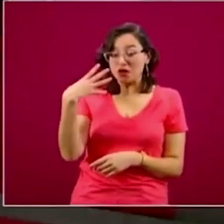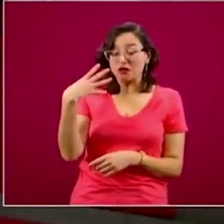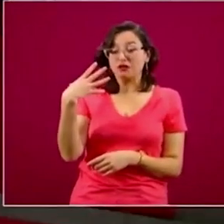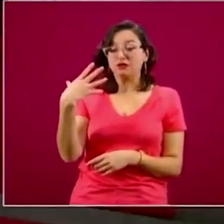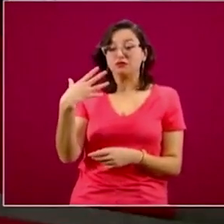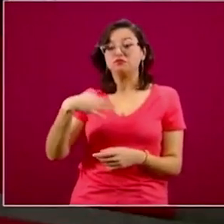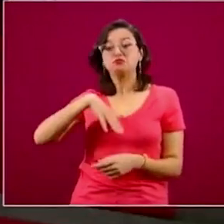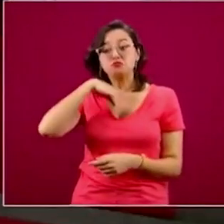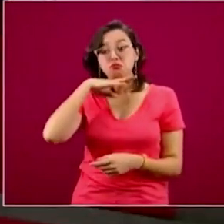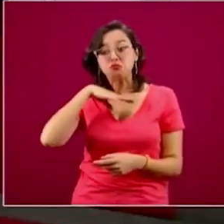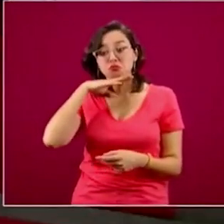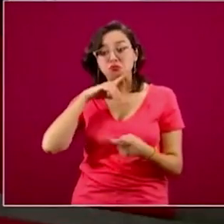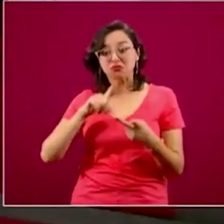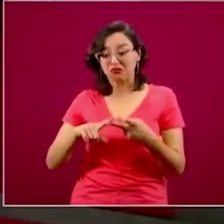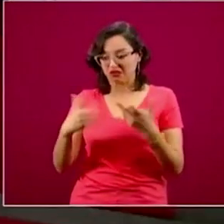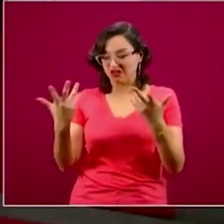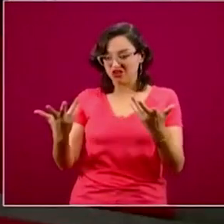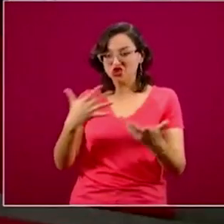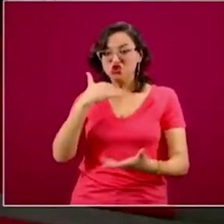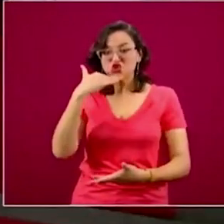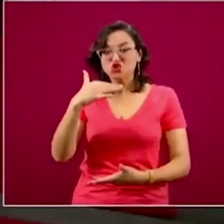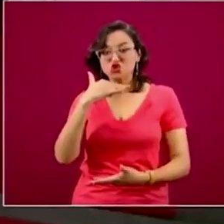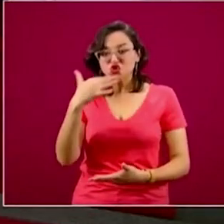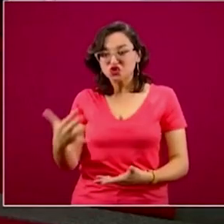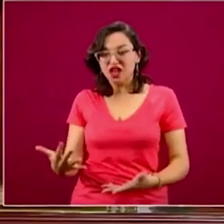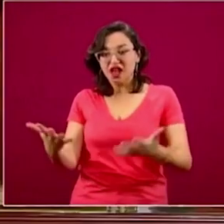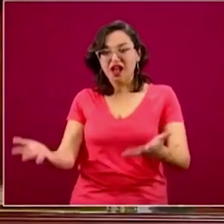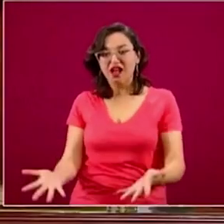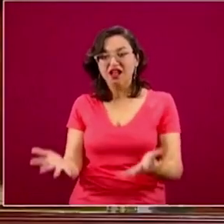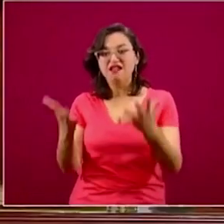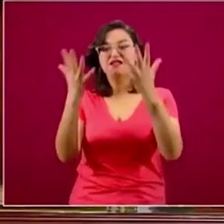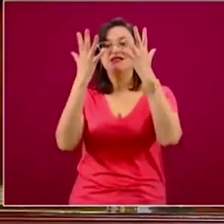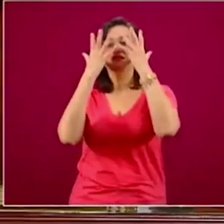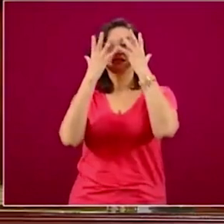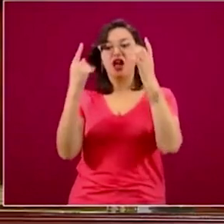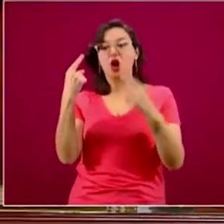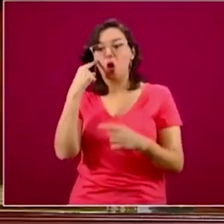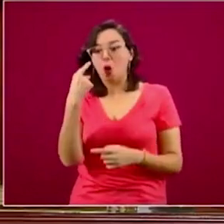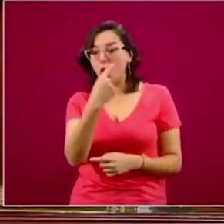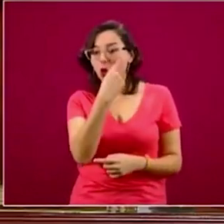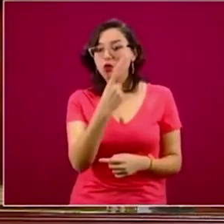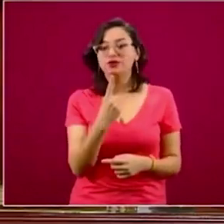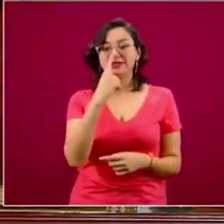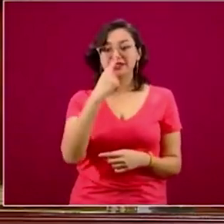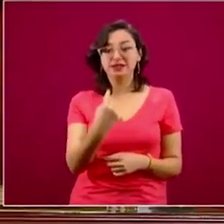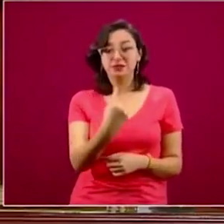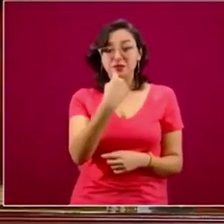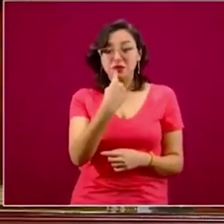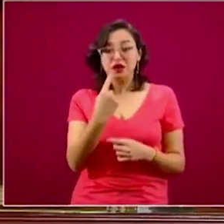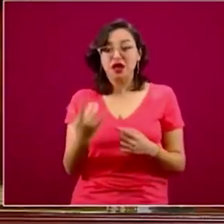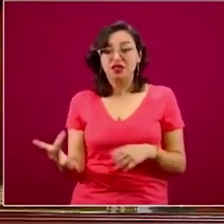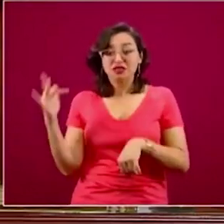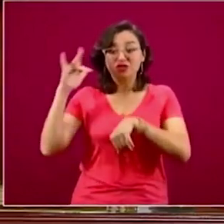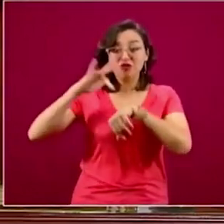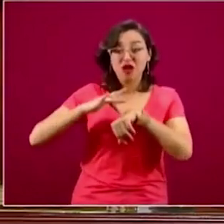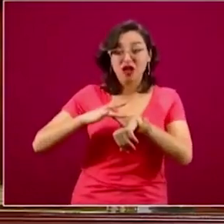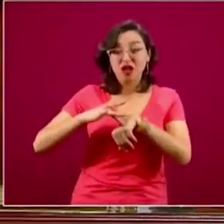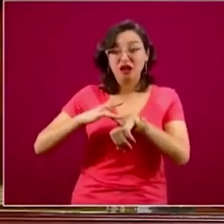o porque no me lavé las manos antes de llevarme la cara a mis ojos, a mi nariz o a mi boca,